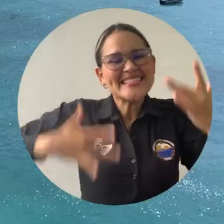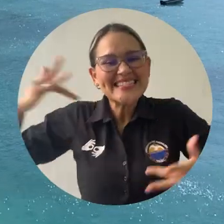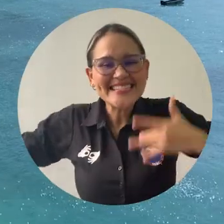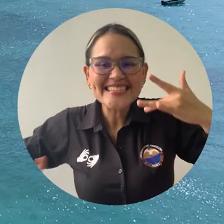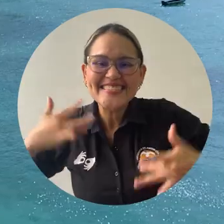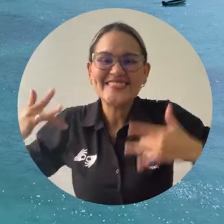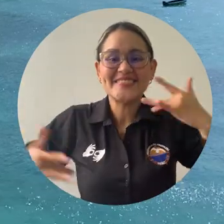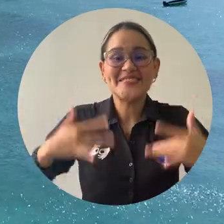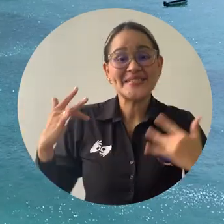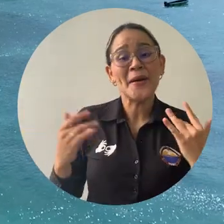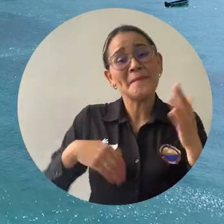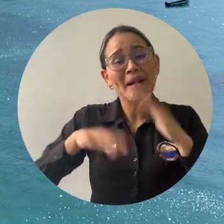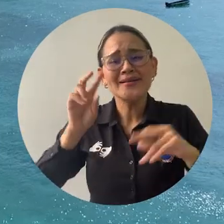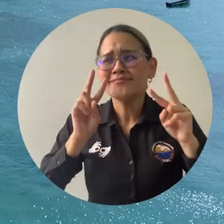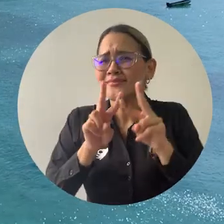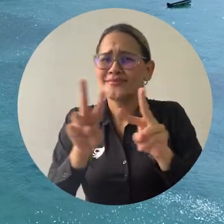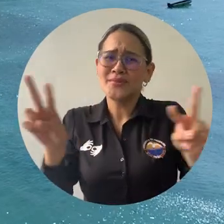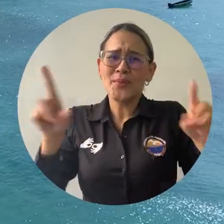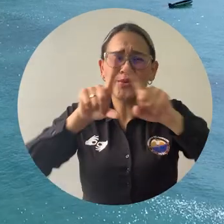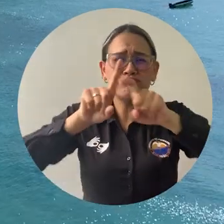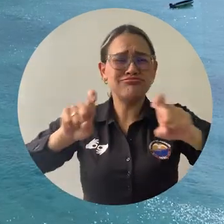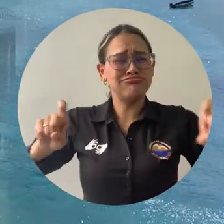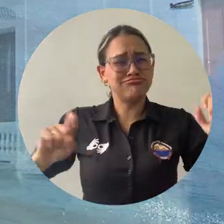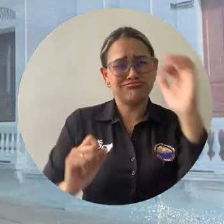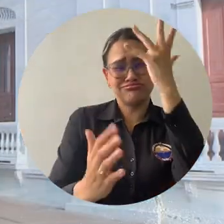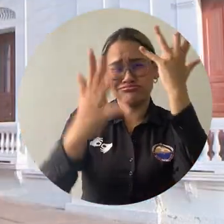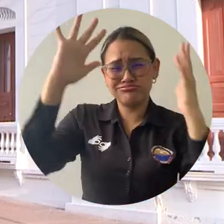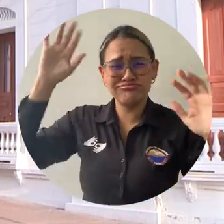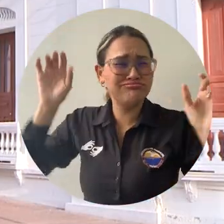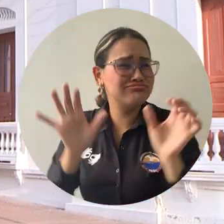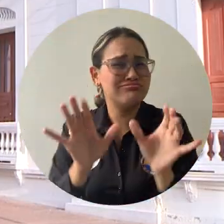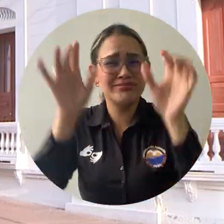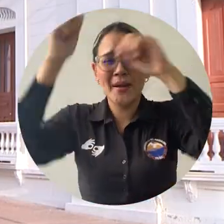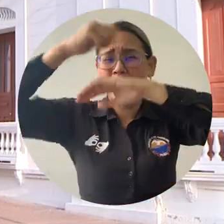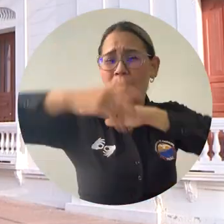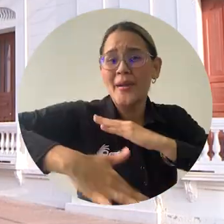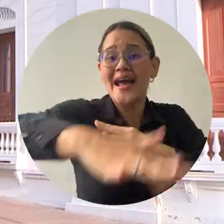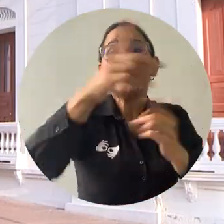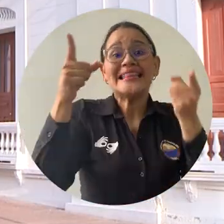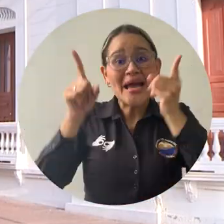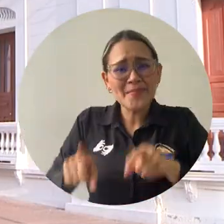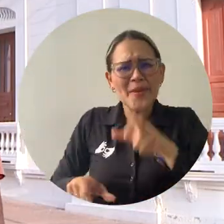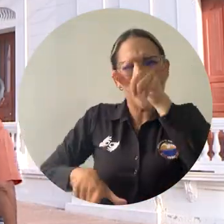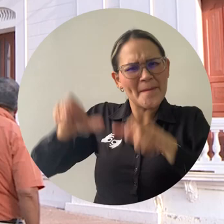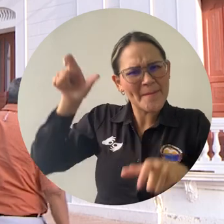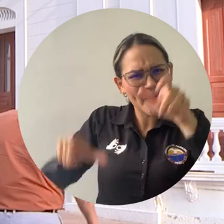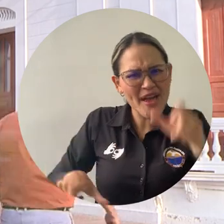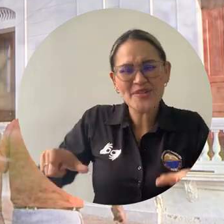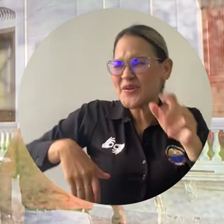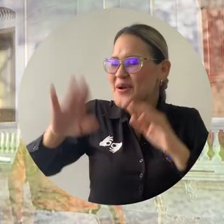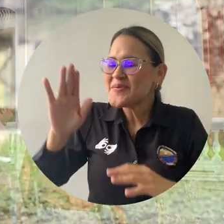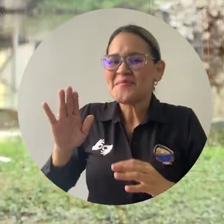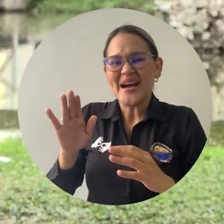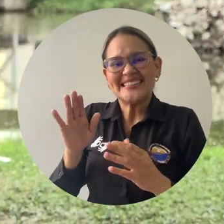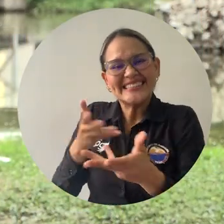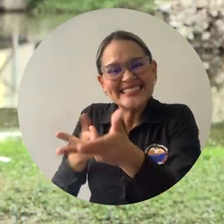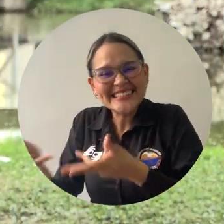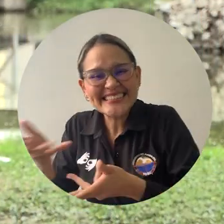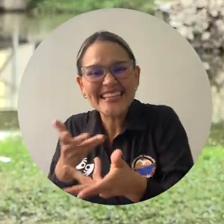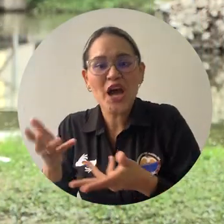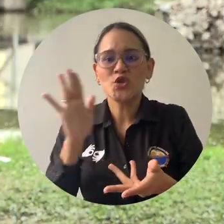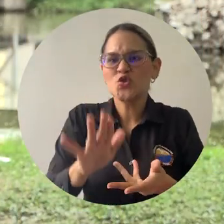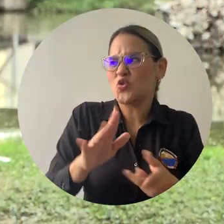solamente de las bellezas de la naturaleza con que Dios la dotó, sino también de la calidad de su gente, de la diversidad étnica, cultural,